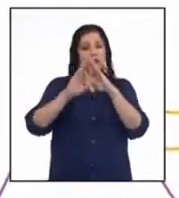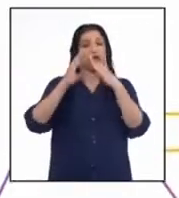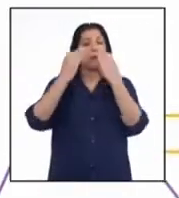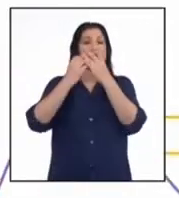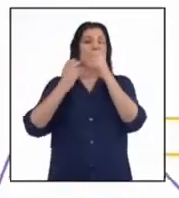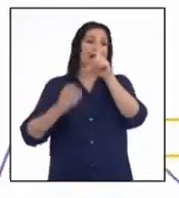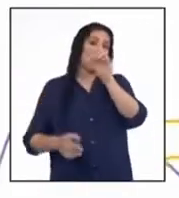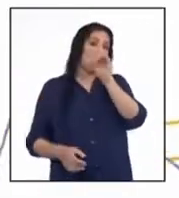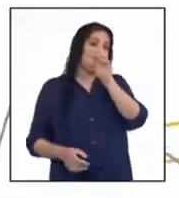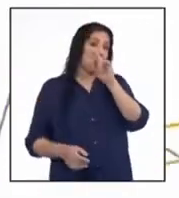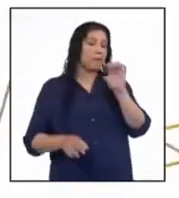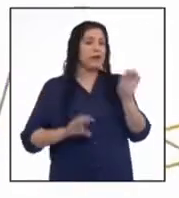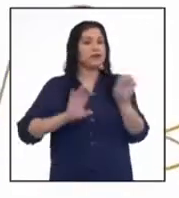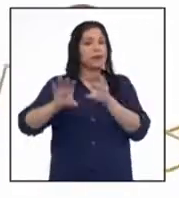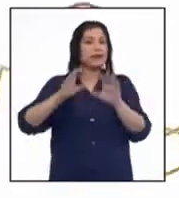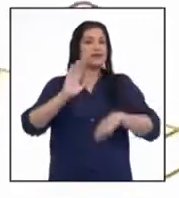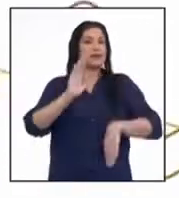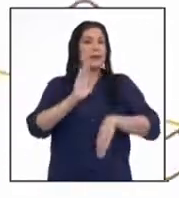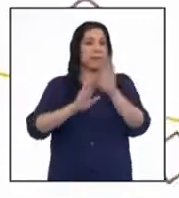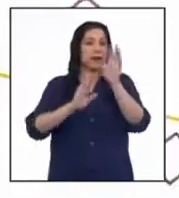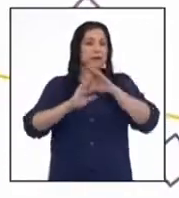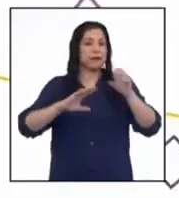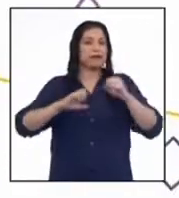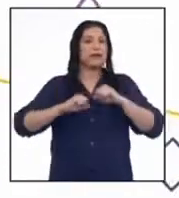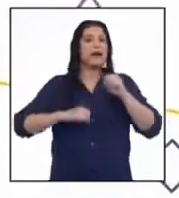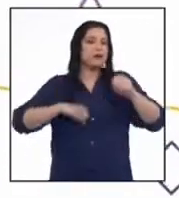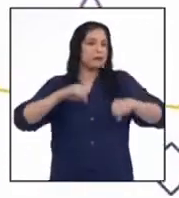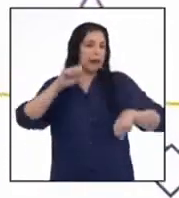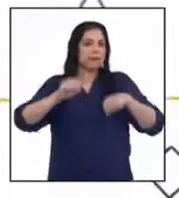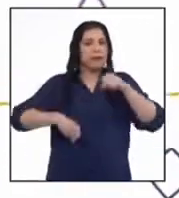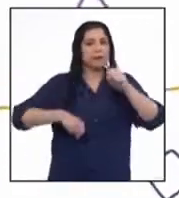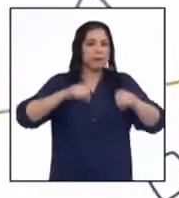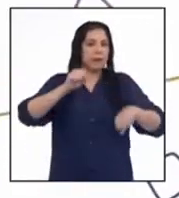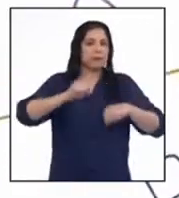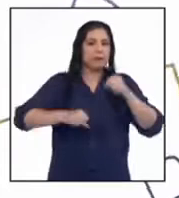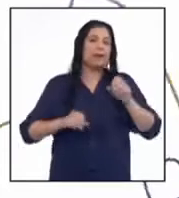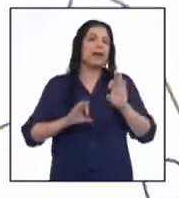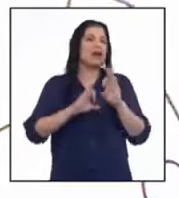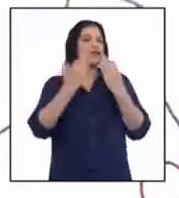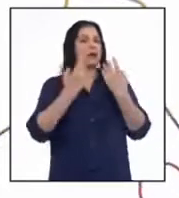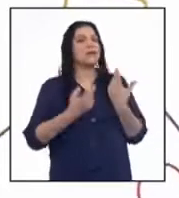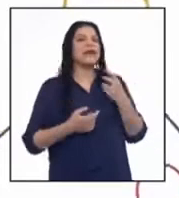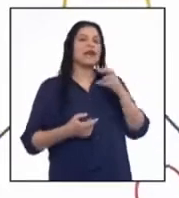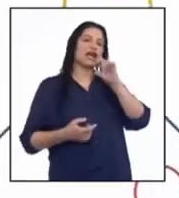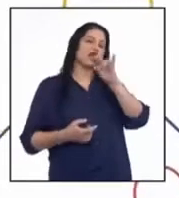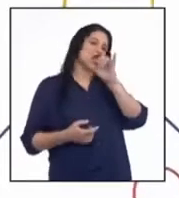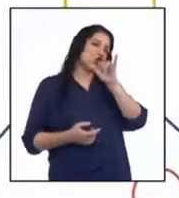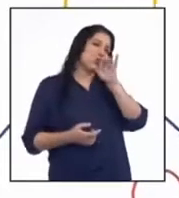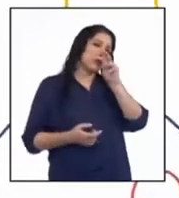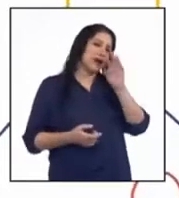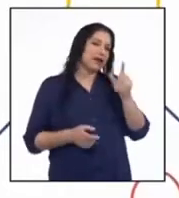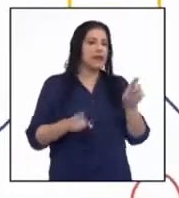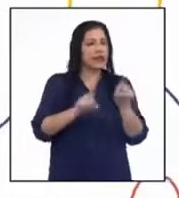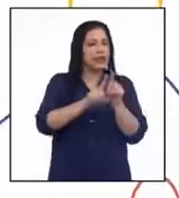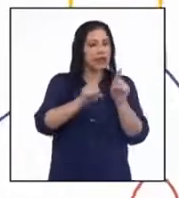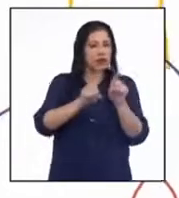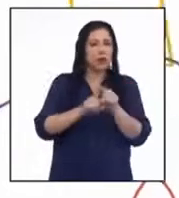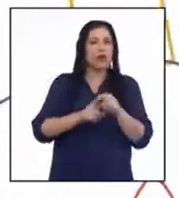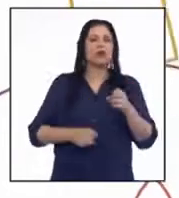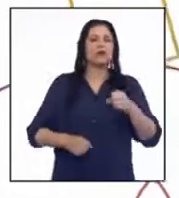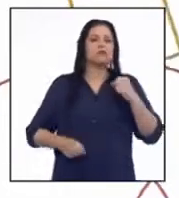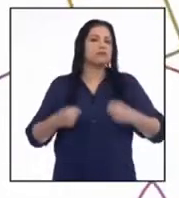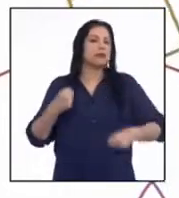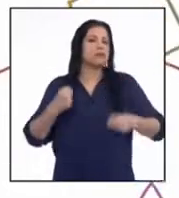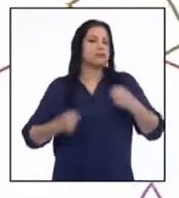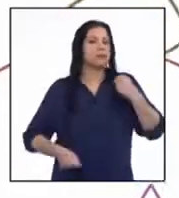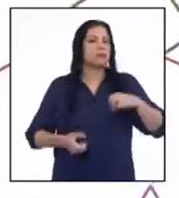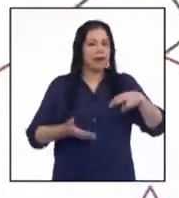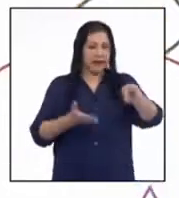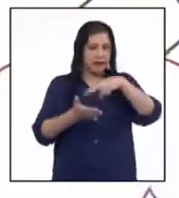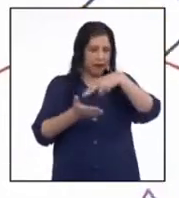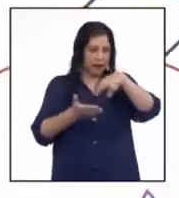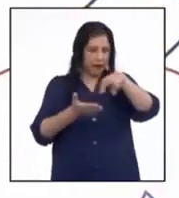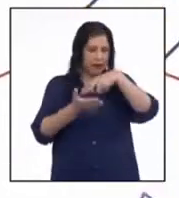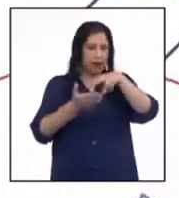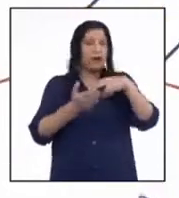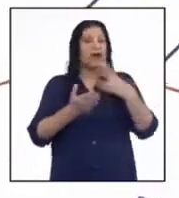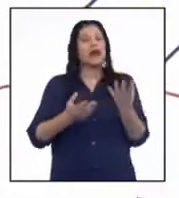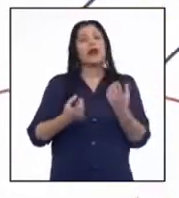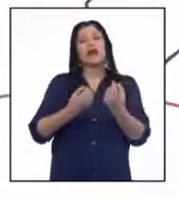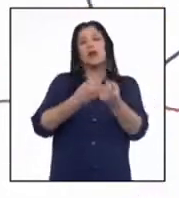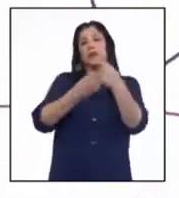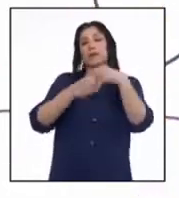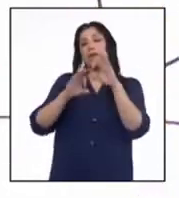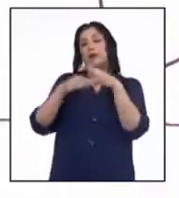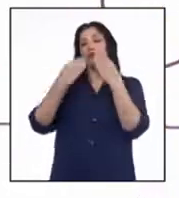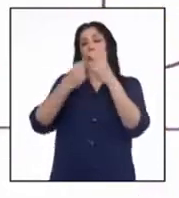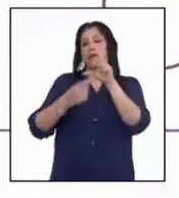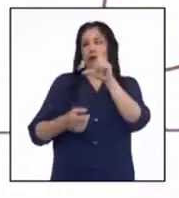de la familia López realizan más la actividad bicicletear que los miembros de la familia Yupanqui. Igual sucede con trotar y bailar, ya que los miembros